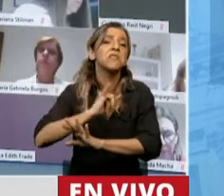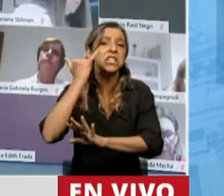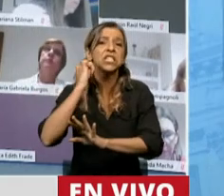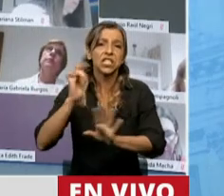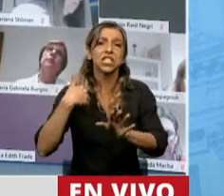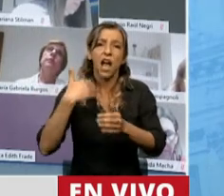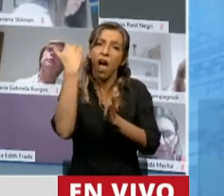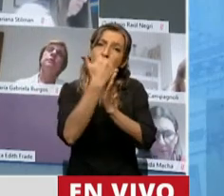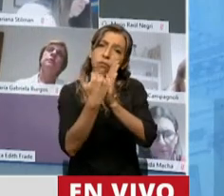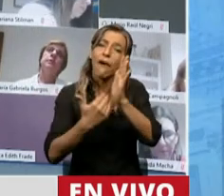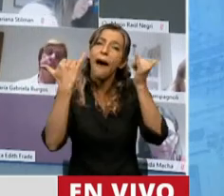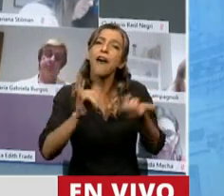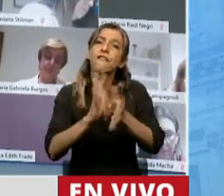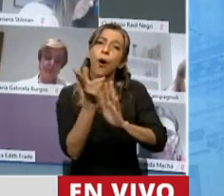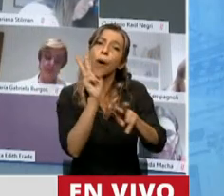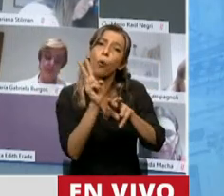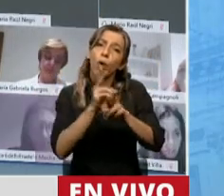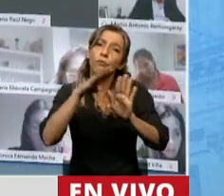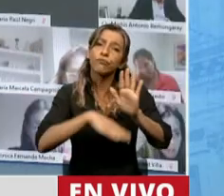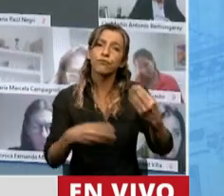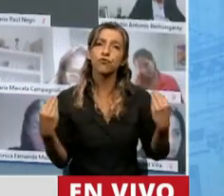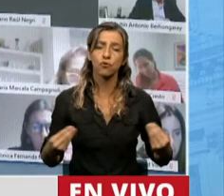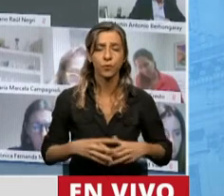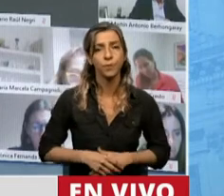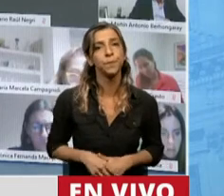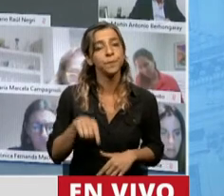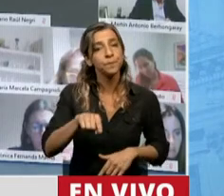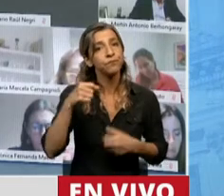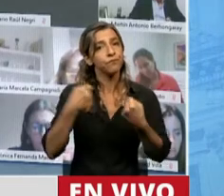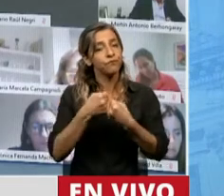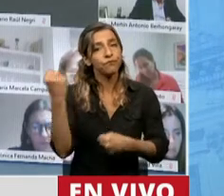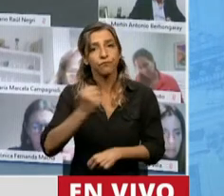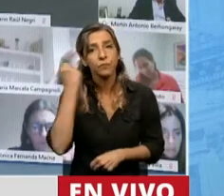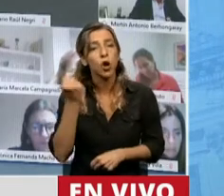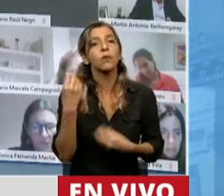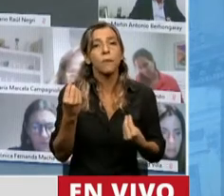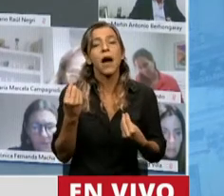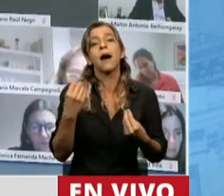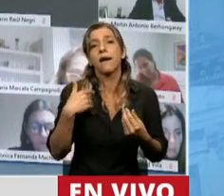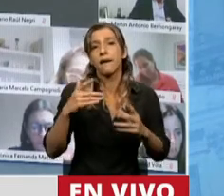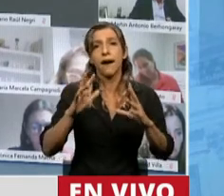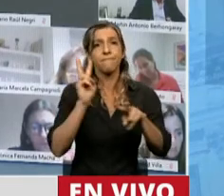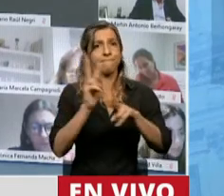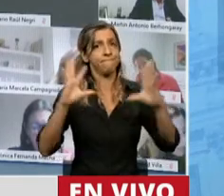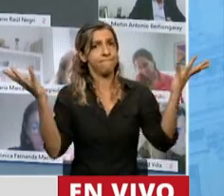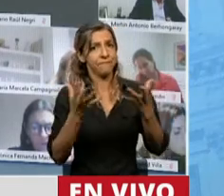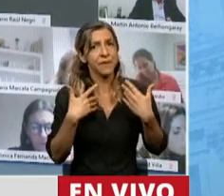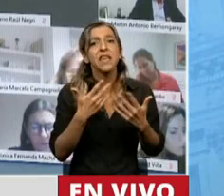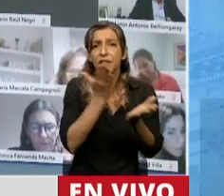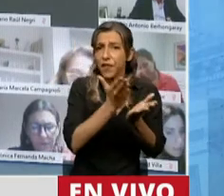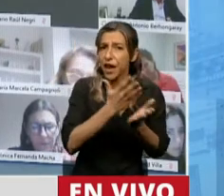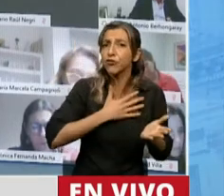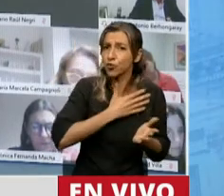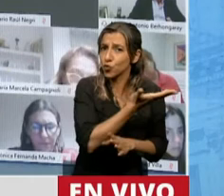representa una confluencia indispensable entre la protección ambiental y los derechos humanos. Sus pilares son